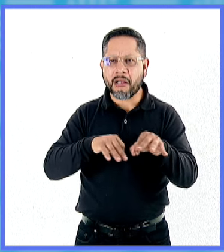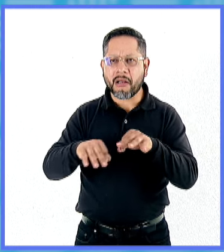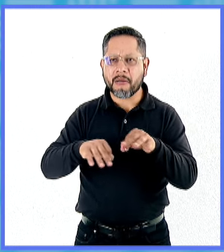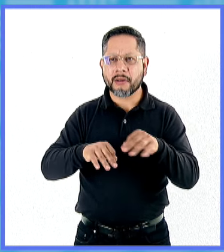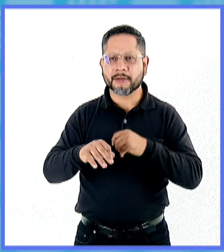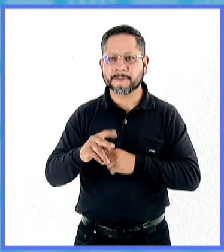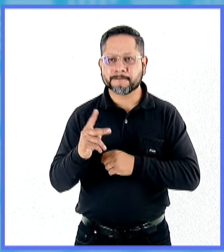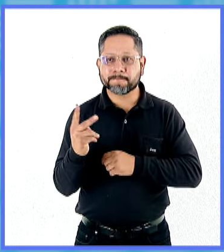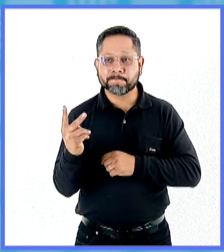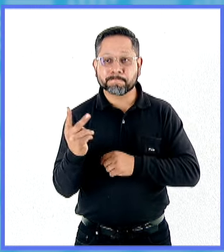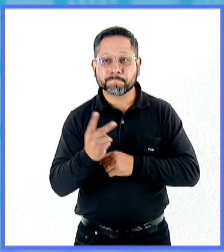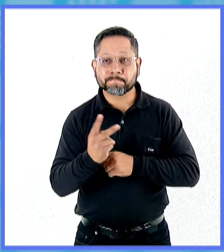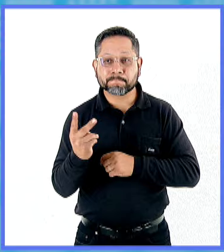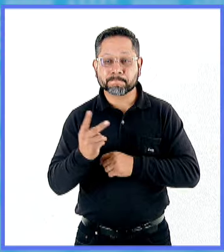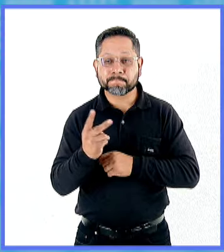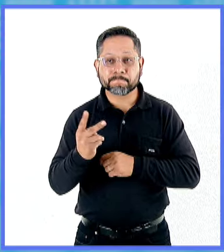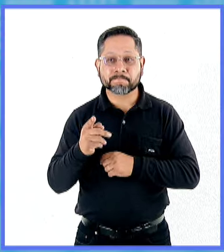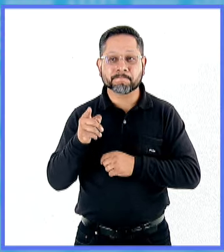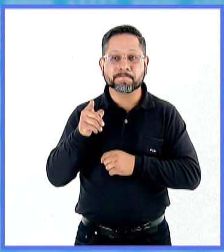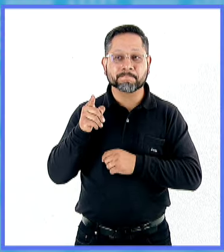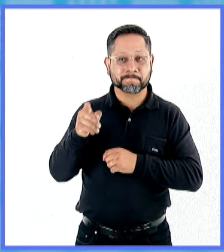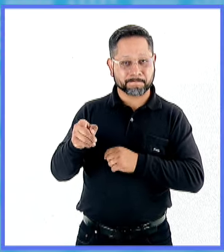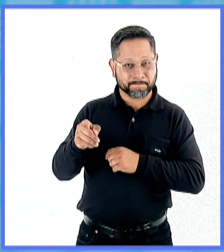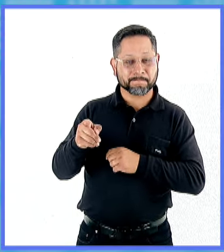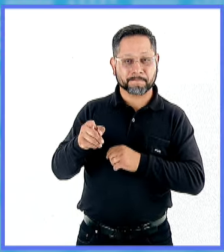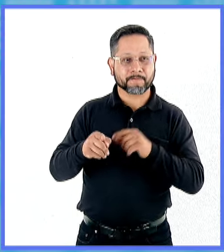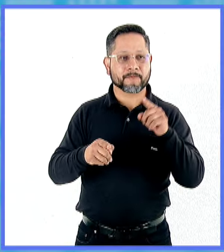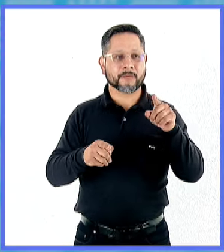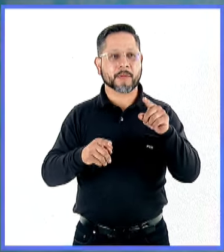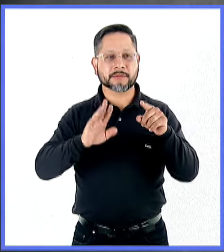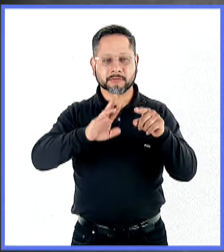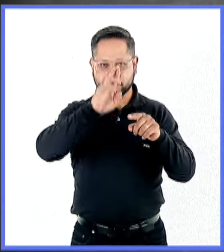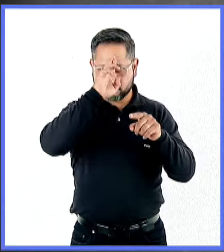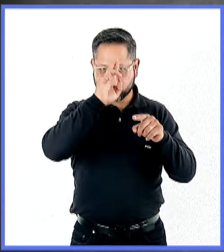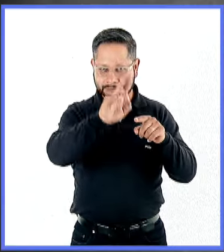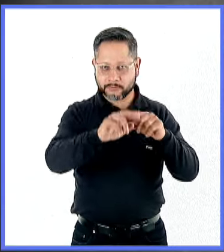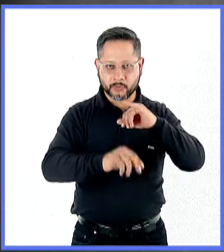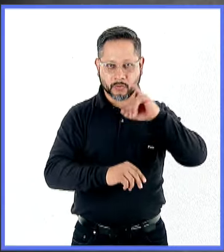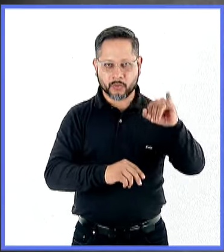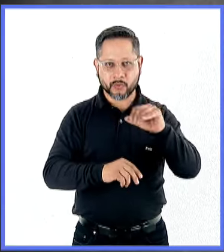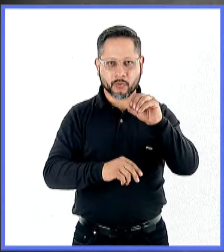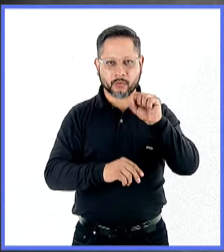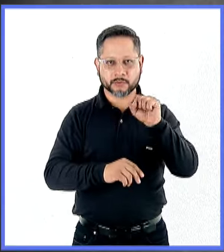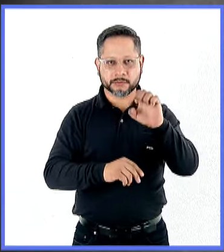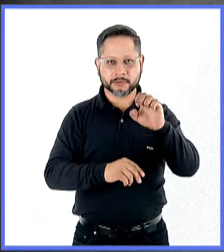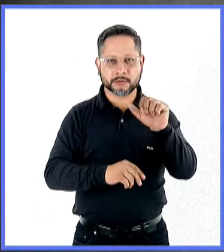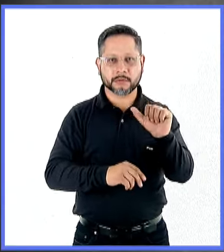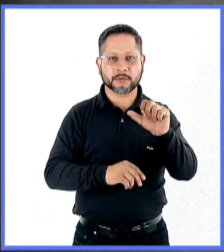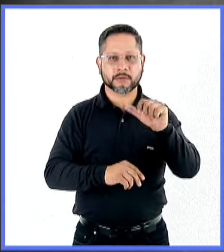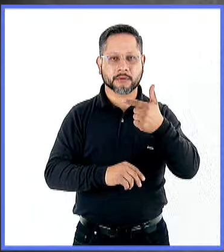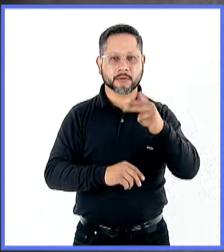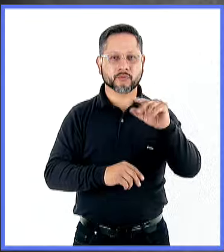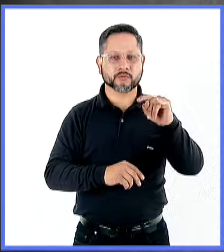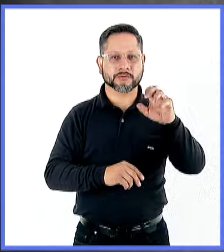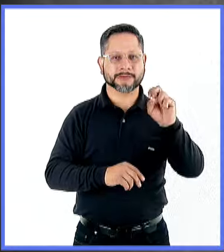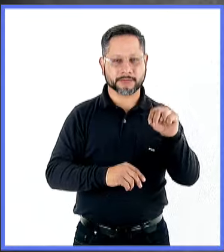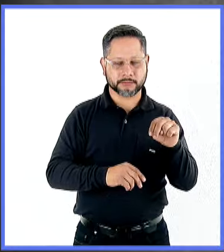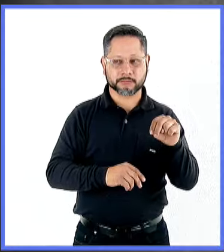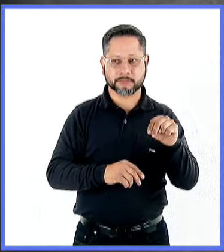Ambas van a estar en homenajes a José Agustín. Qué maravilla, que escritoras que